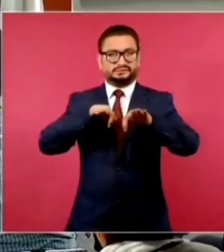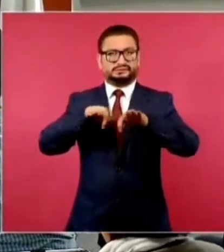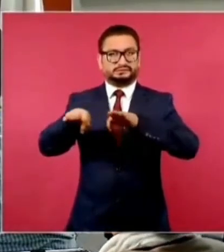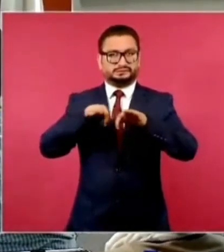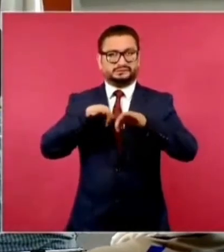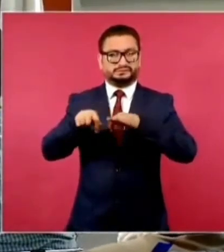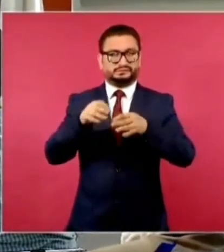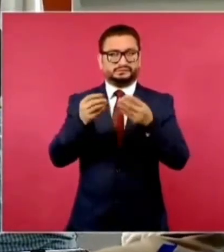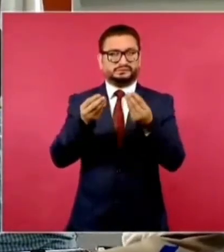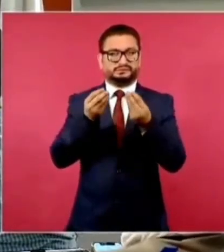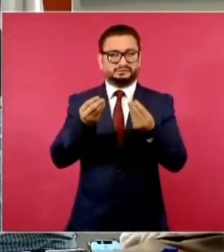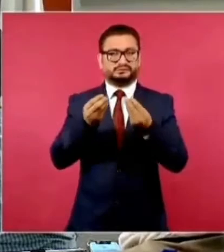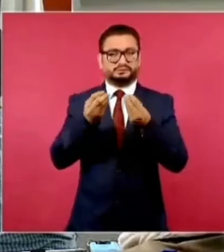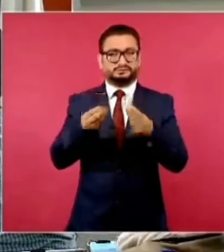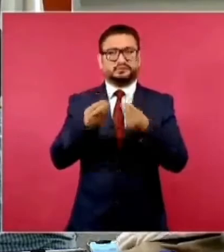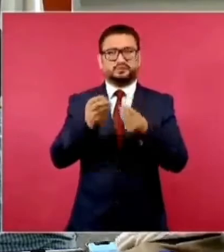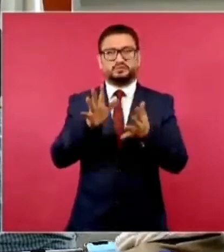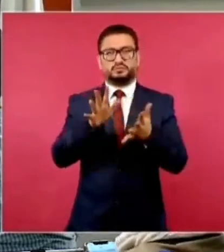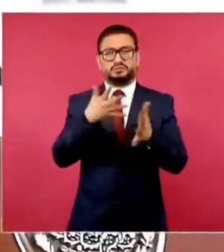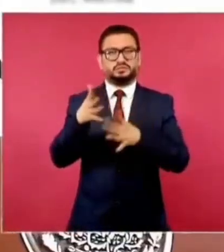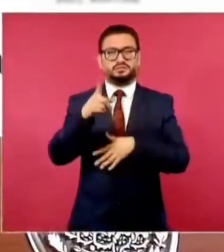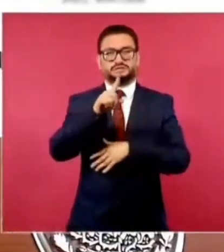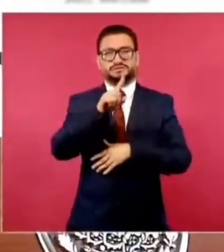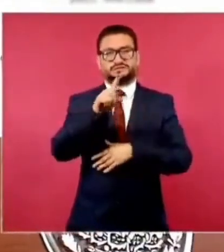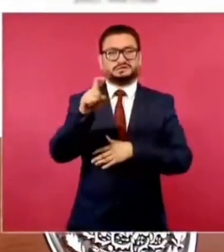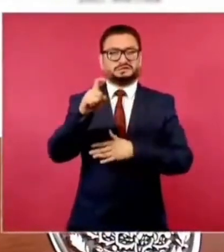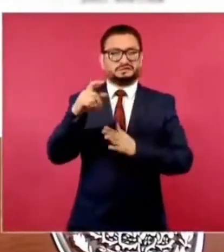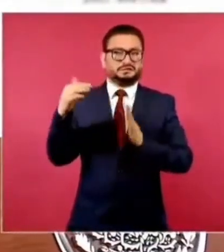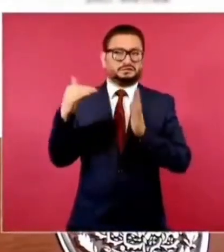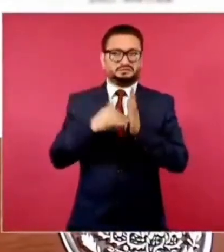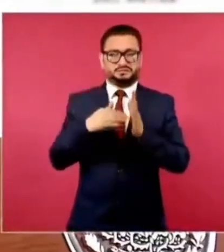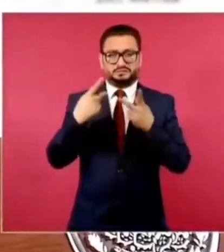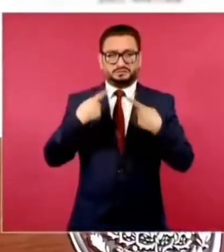como a 100 mil personas.